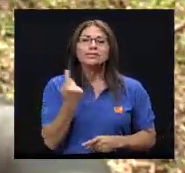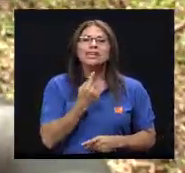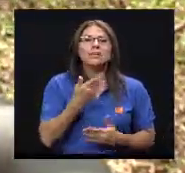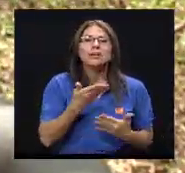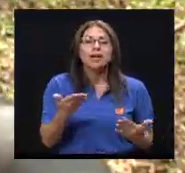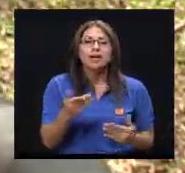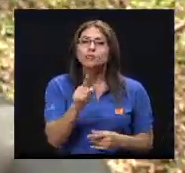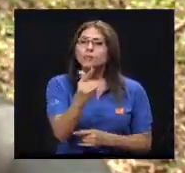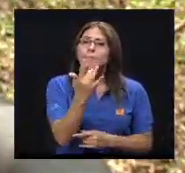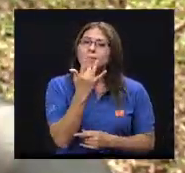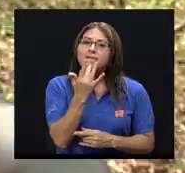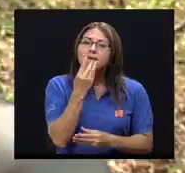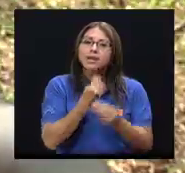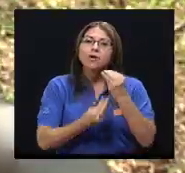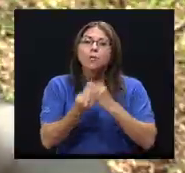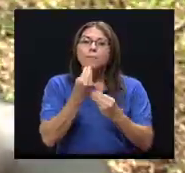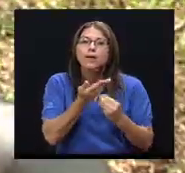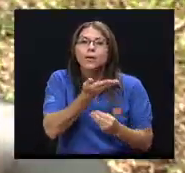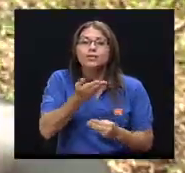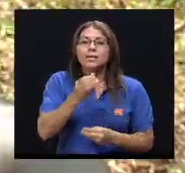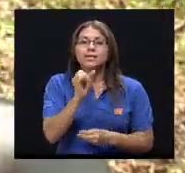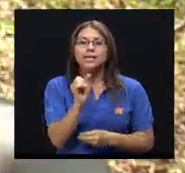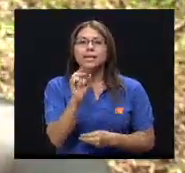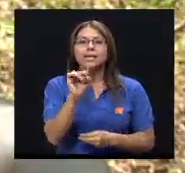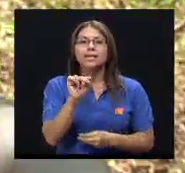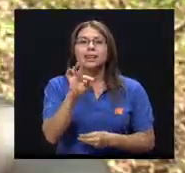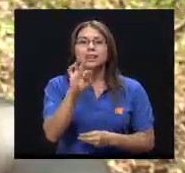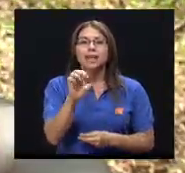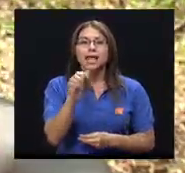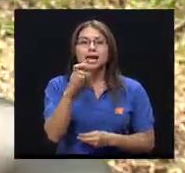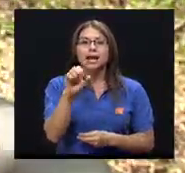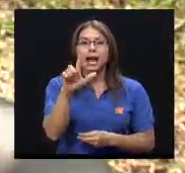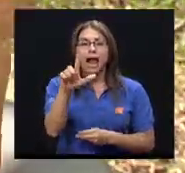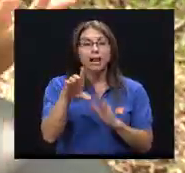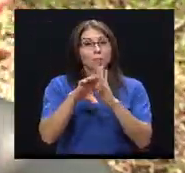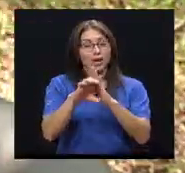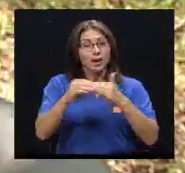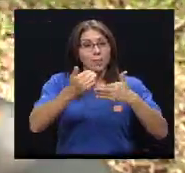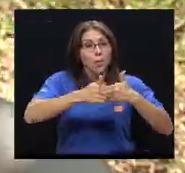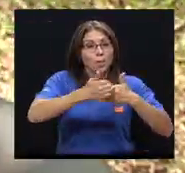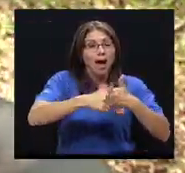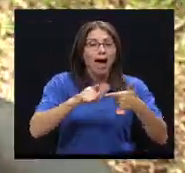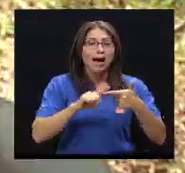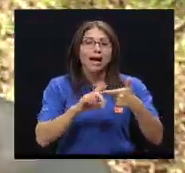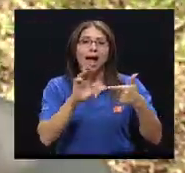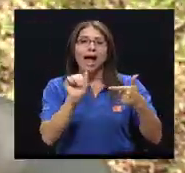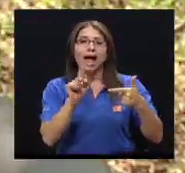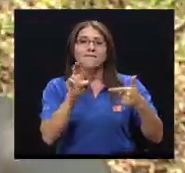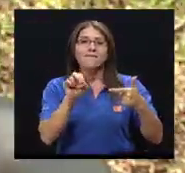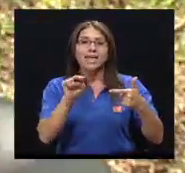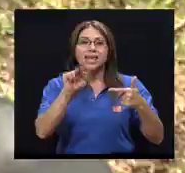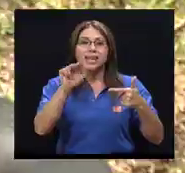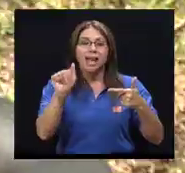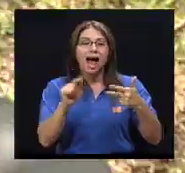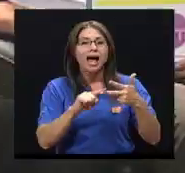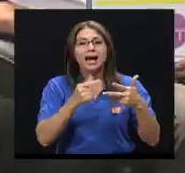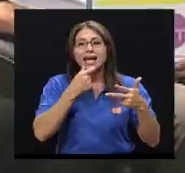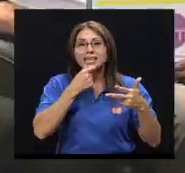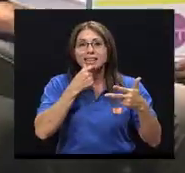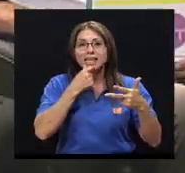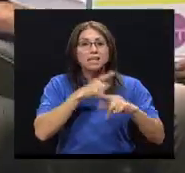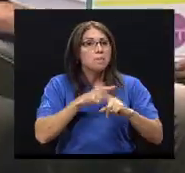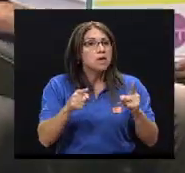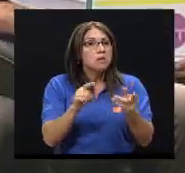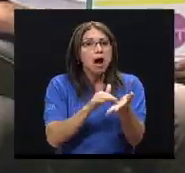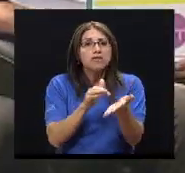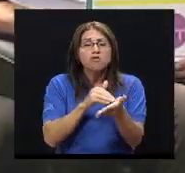prefiero a los productos integrales, como el pan, por ejemplo, la avena, galletas dulces que sean integrales, no rellenas y demás. Pero el